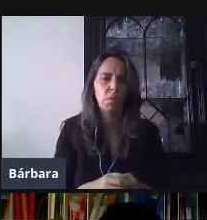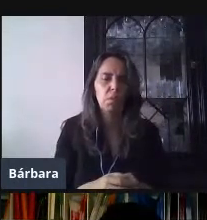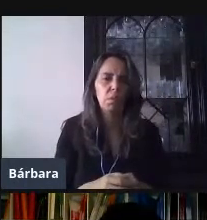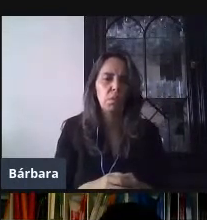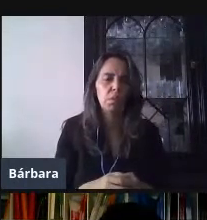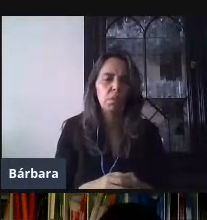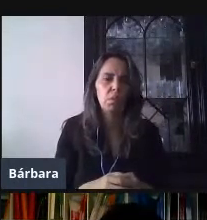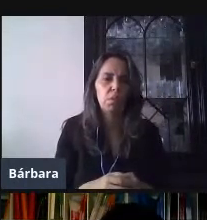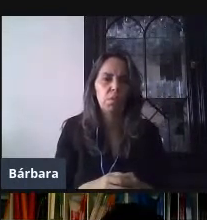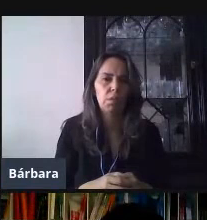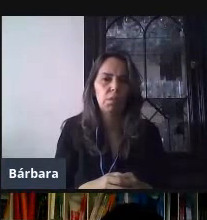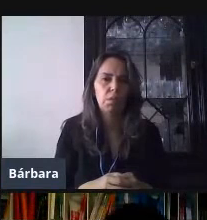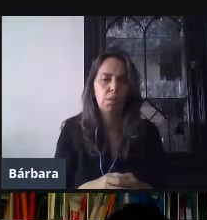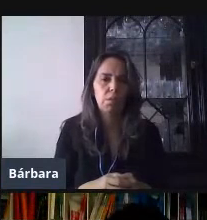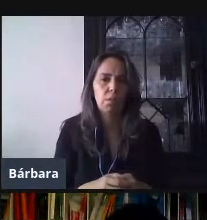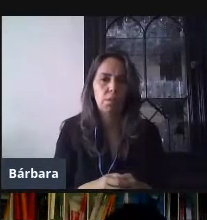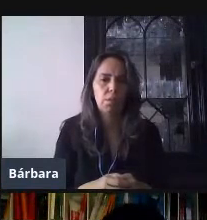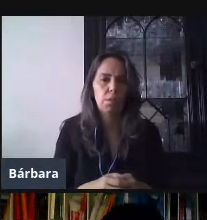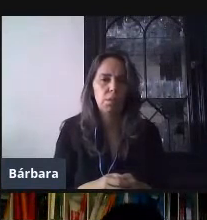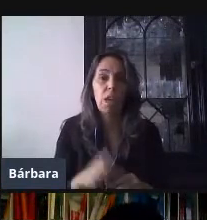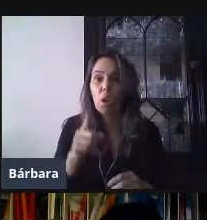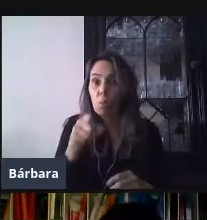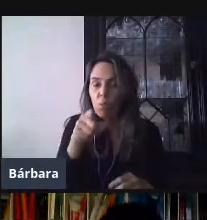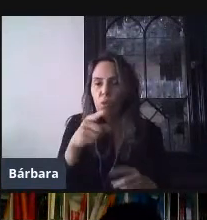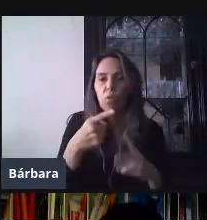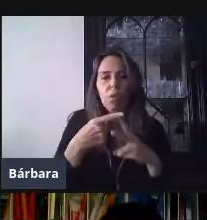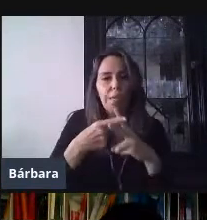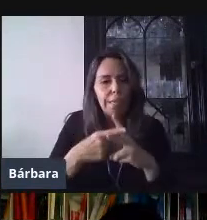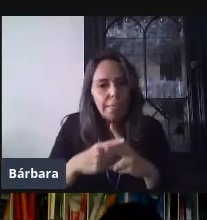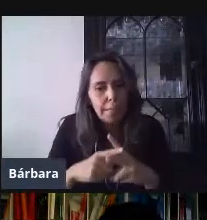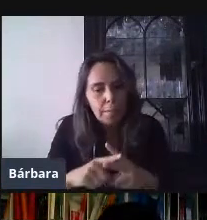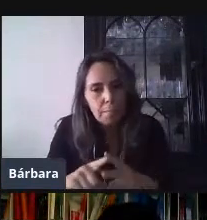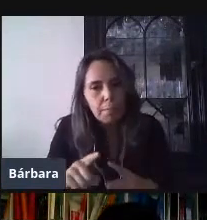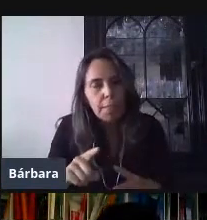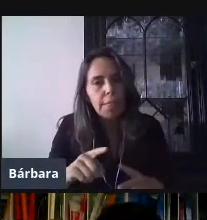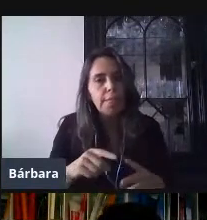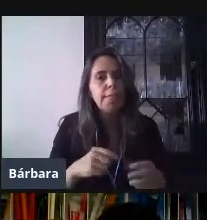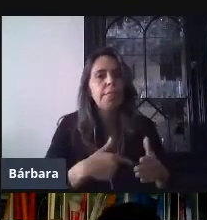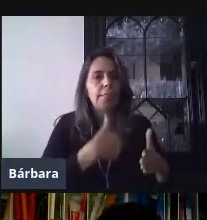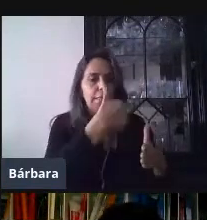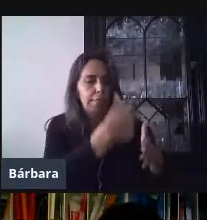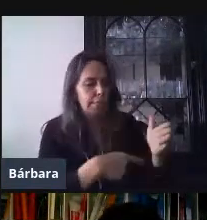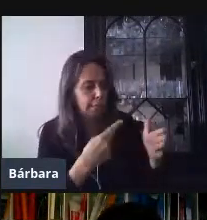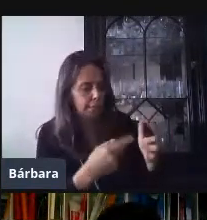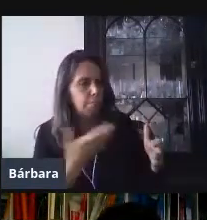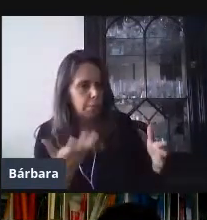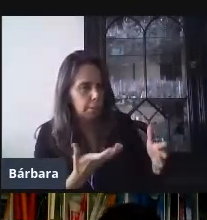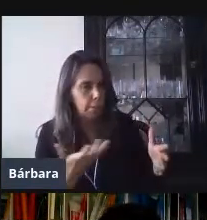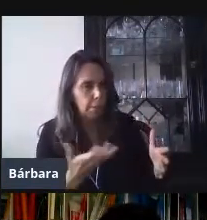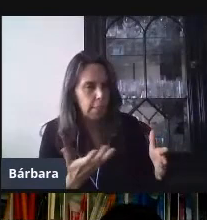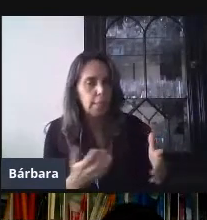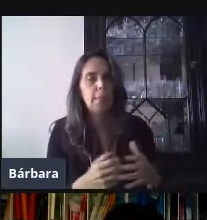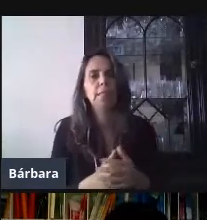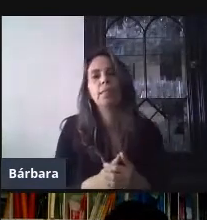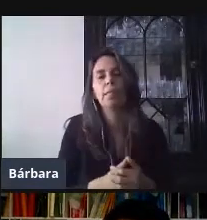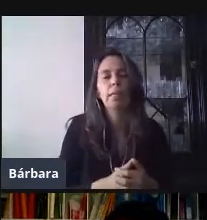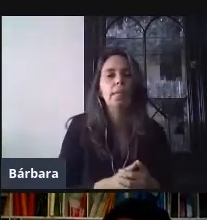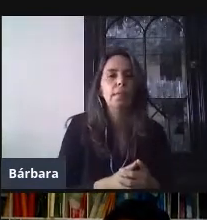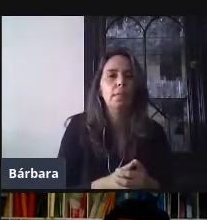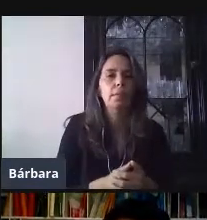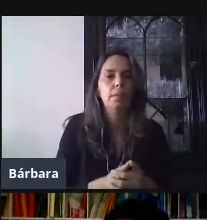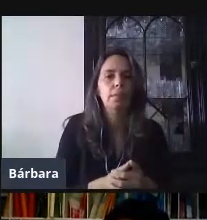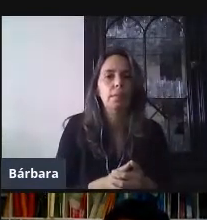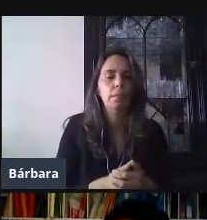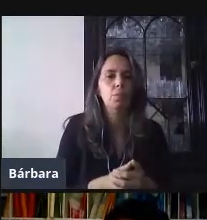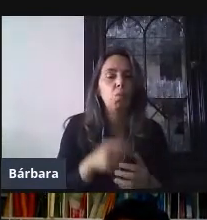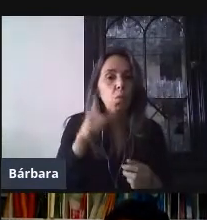tenemos que aprender a hacer un formulario para saber cómo configurarlo o hacer algunos cambios, vamos